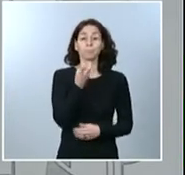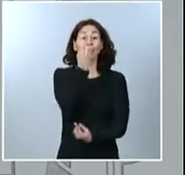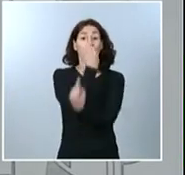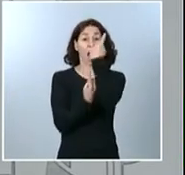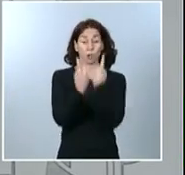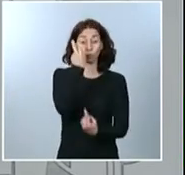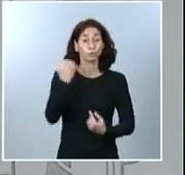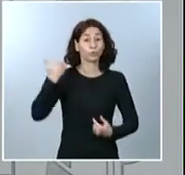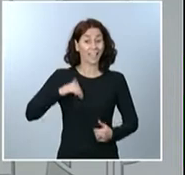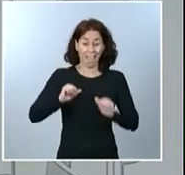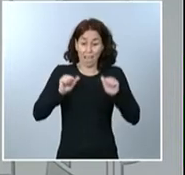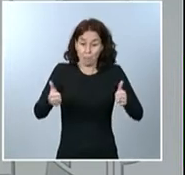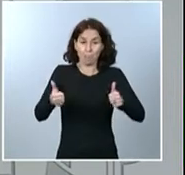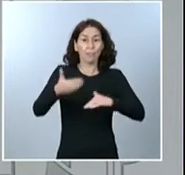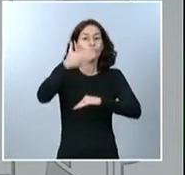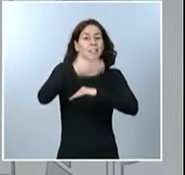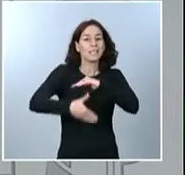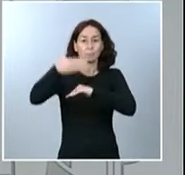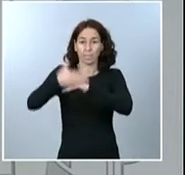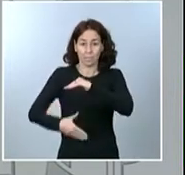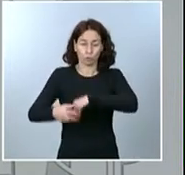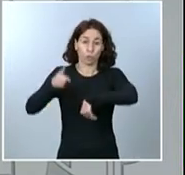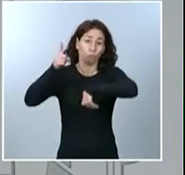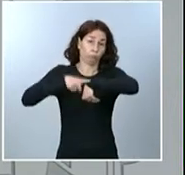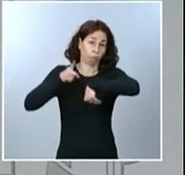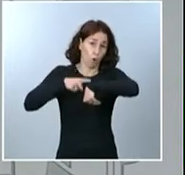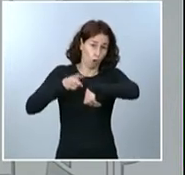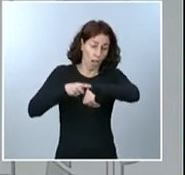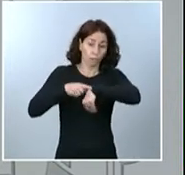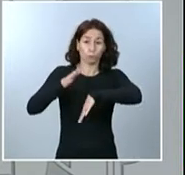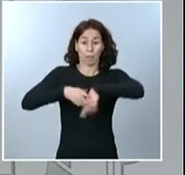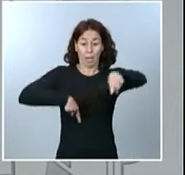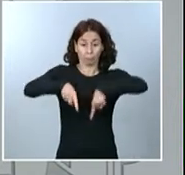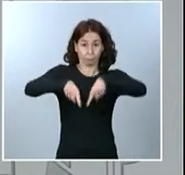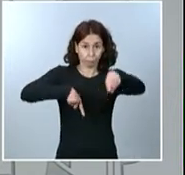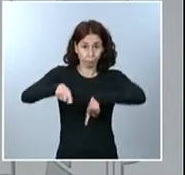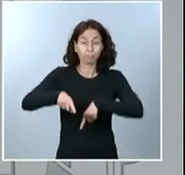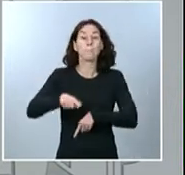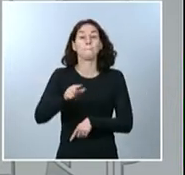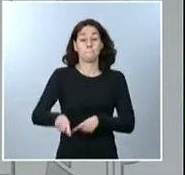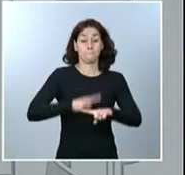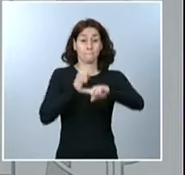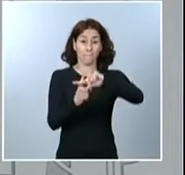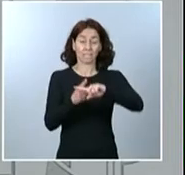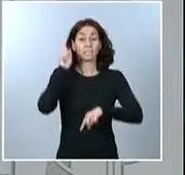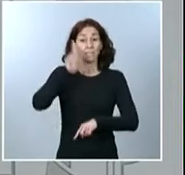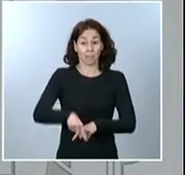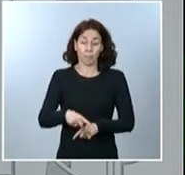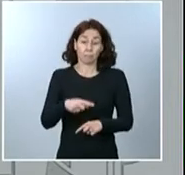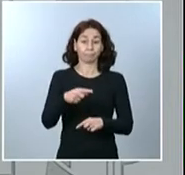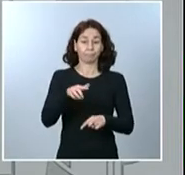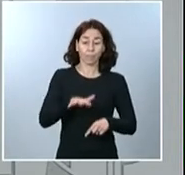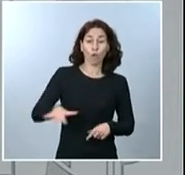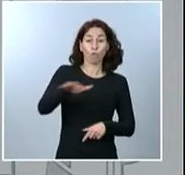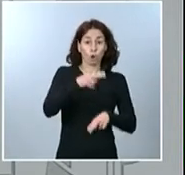que afectan a los horarios de circulación, a la frecuentación de establecimientos públicos. Y como he